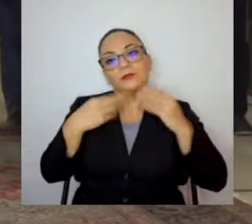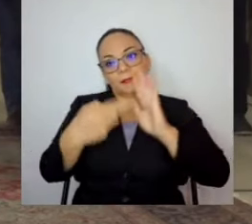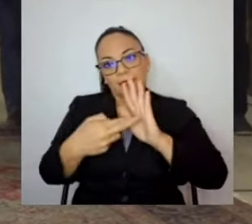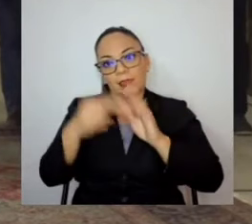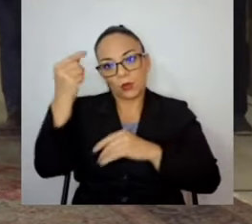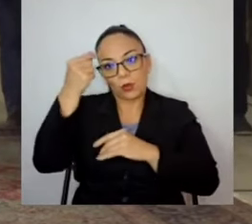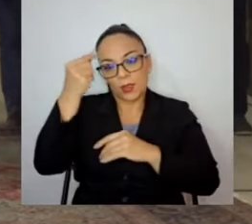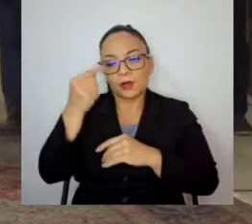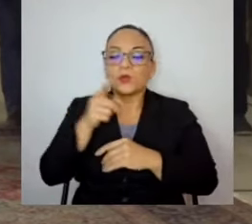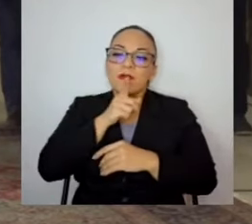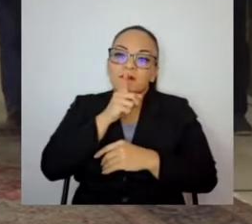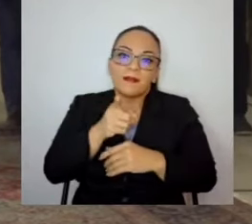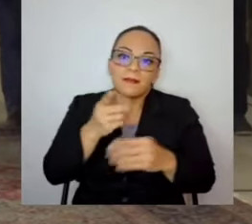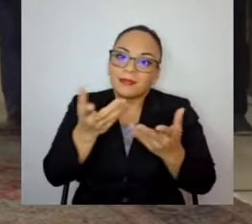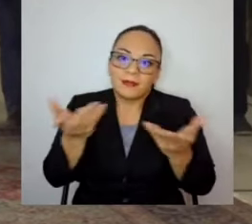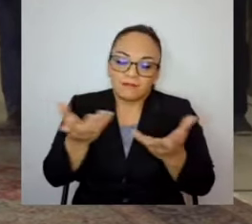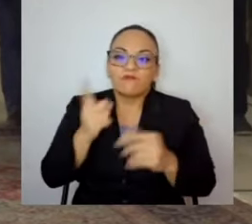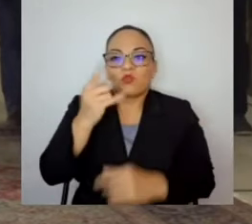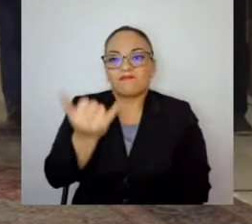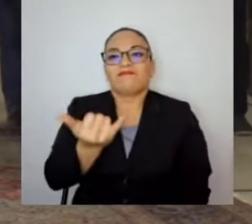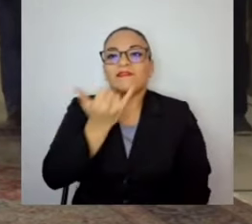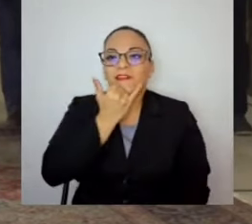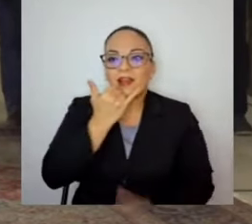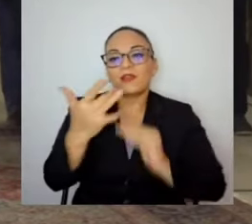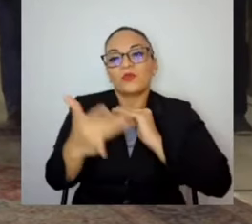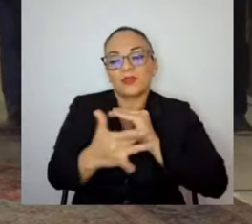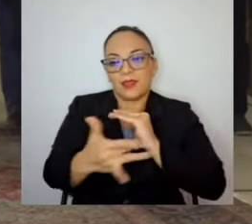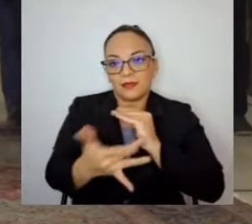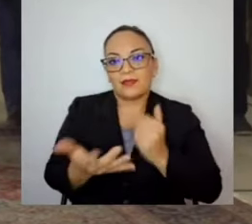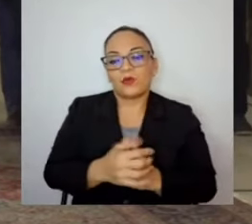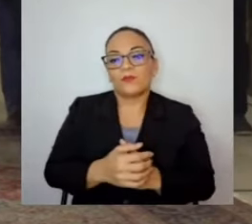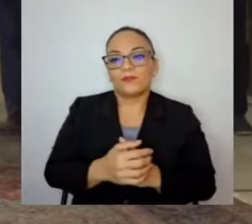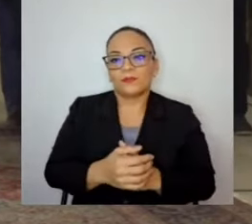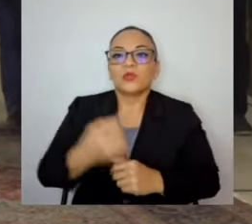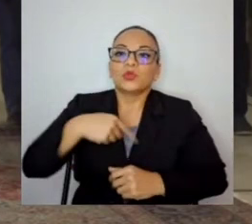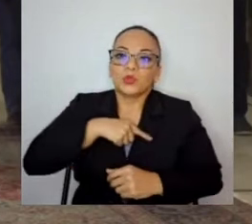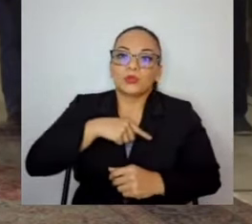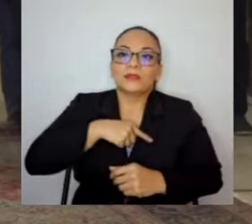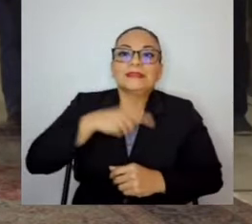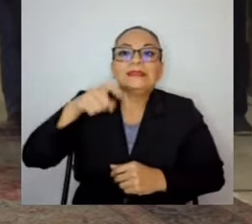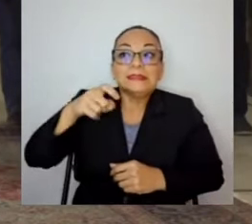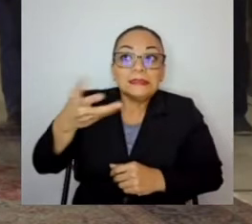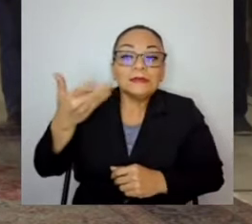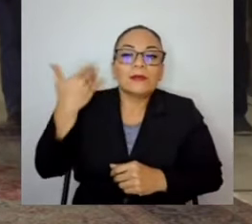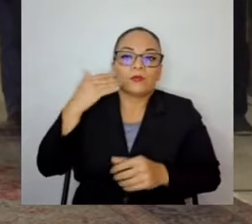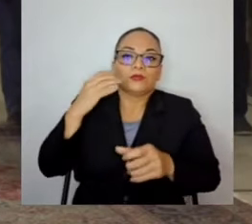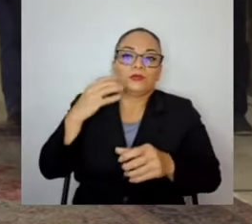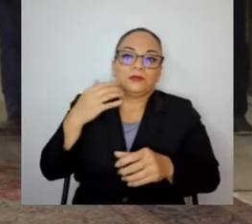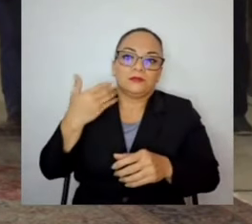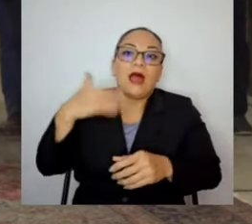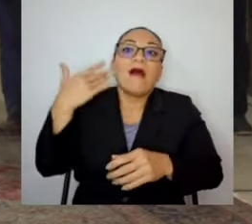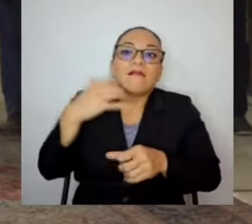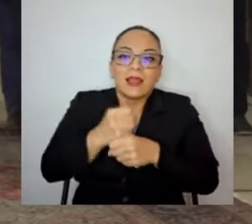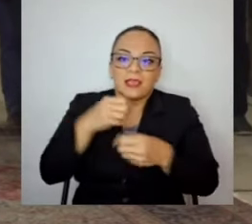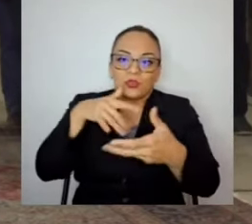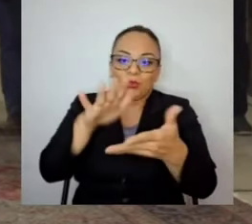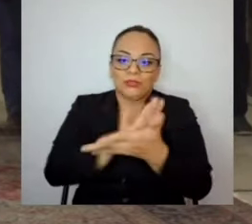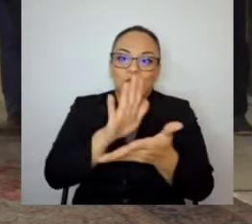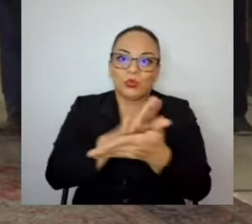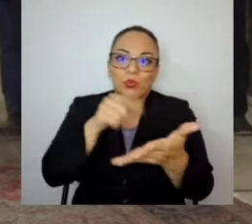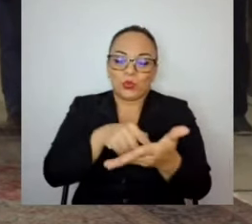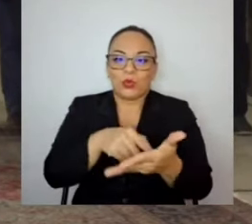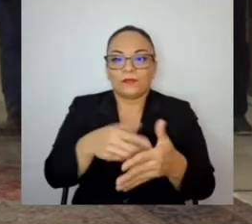fallo técnico que pudimos y debimos haber hecho ese estudio, no se hizo. La excusa